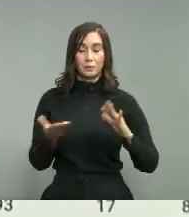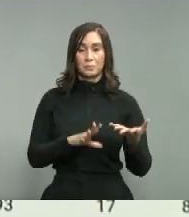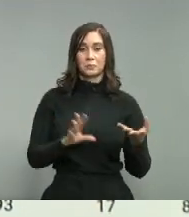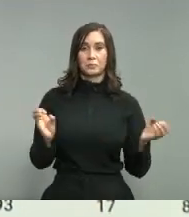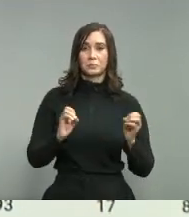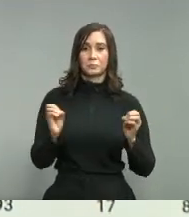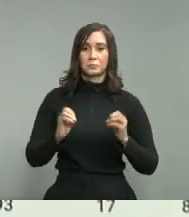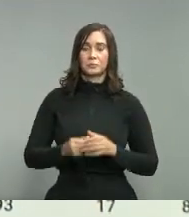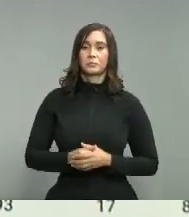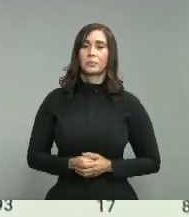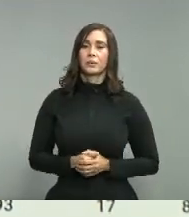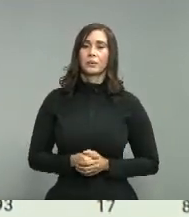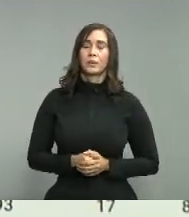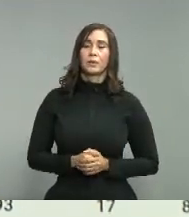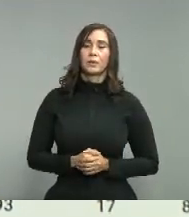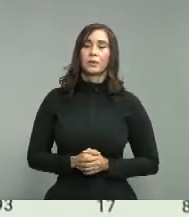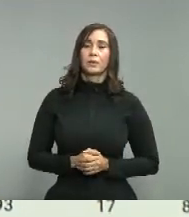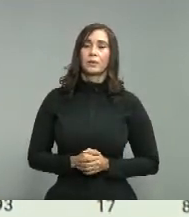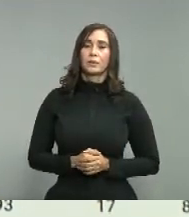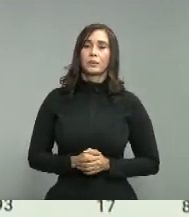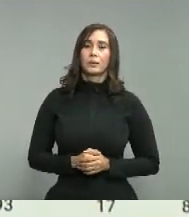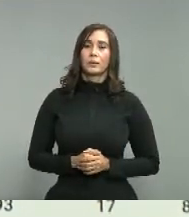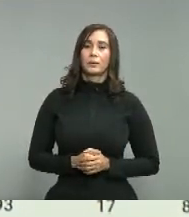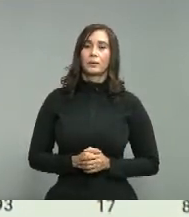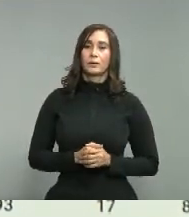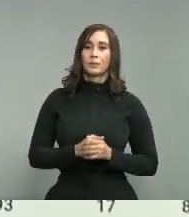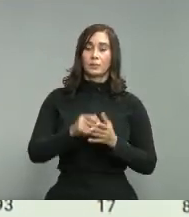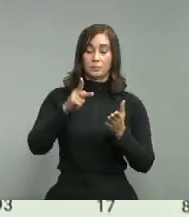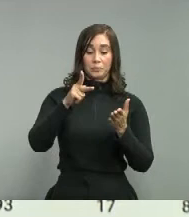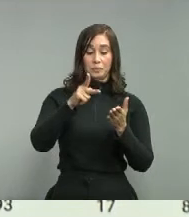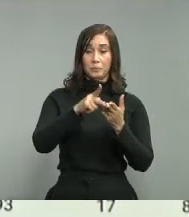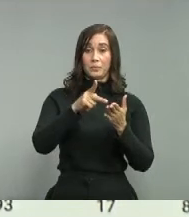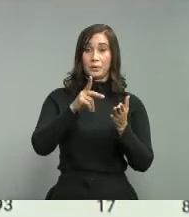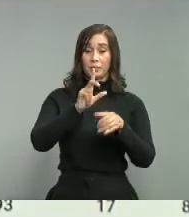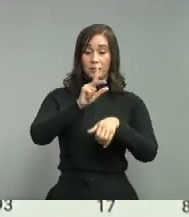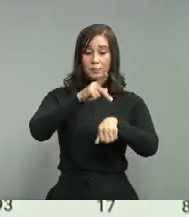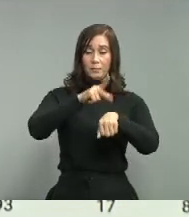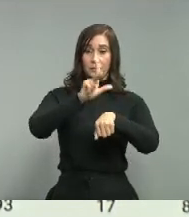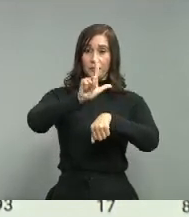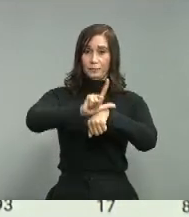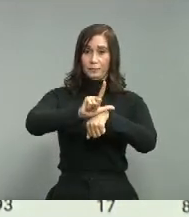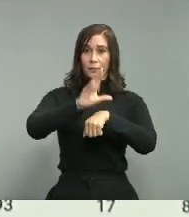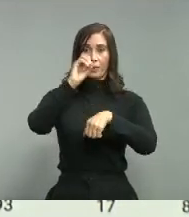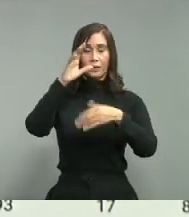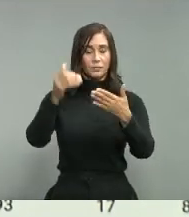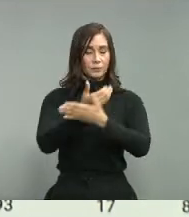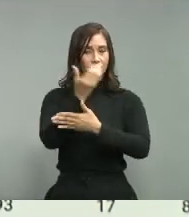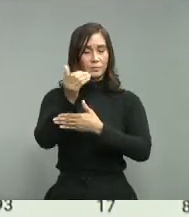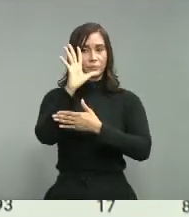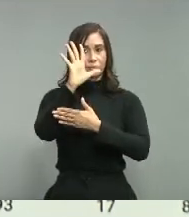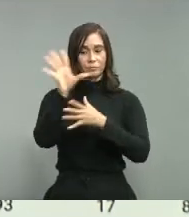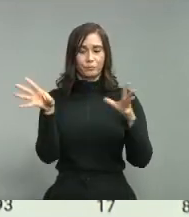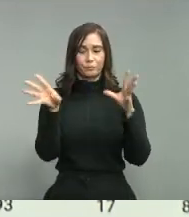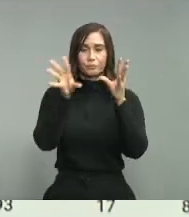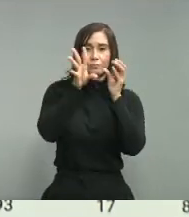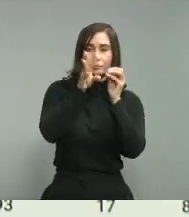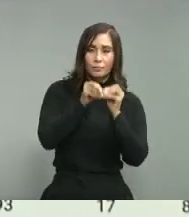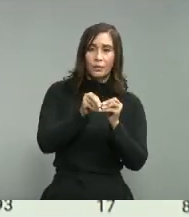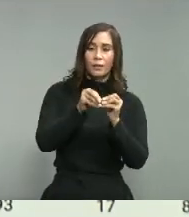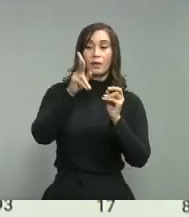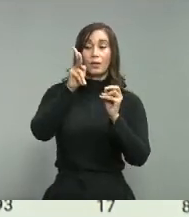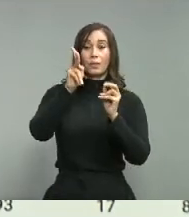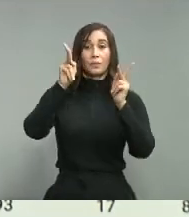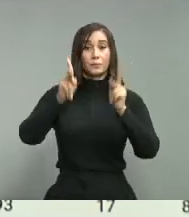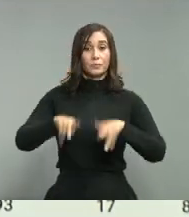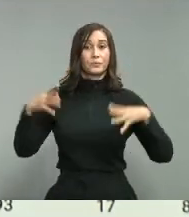fallecimiento Pedernales 0 casos nuevos 5 acumulados 2